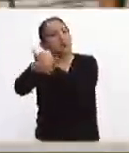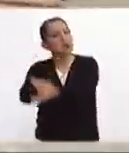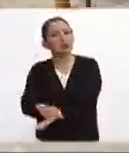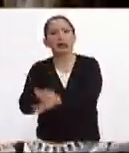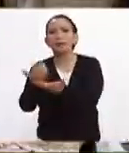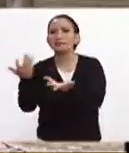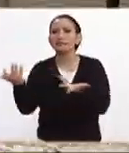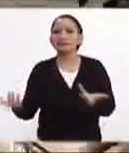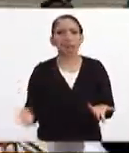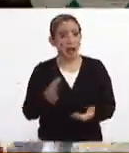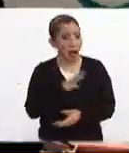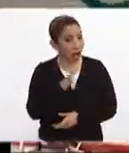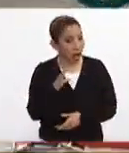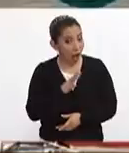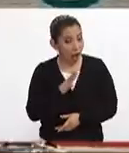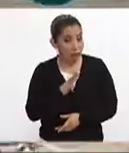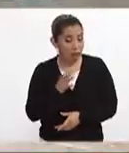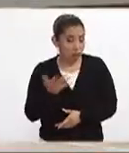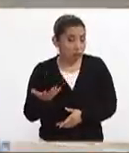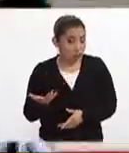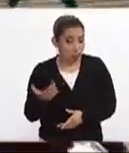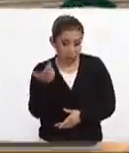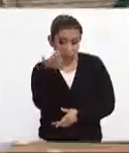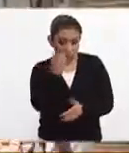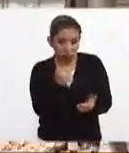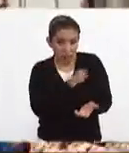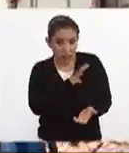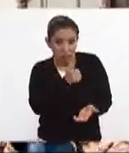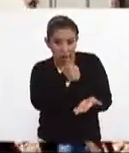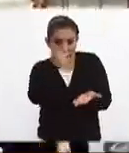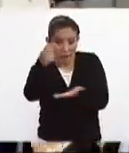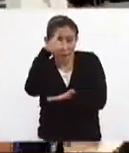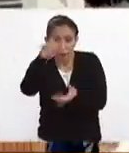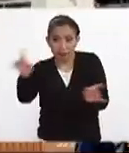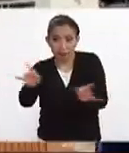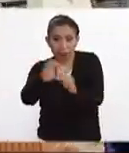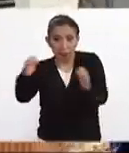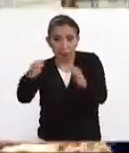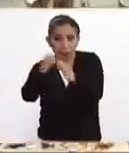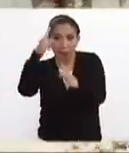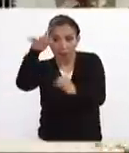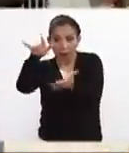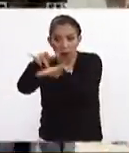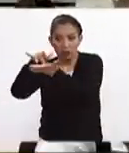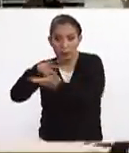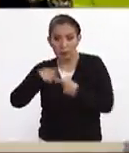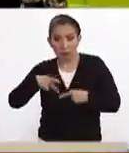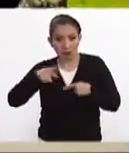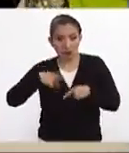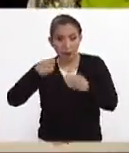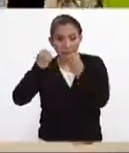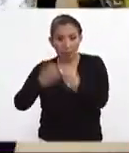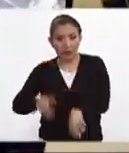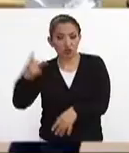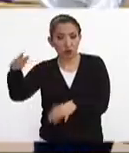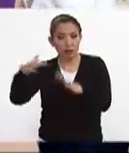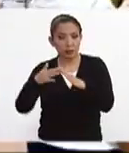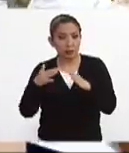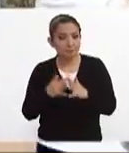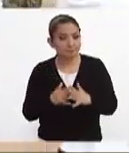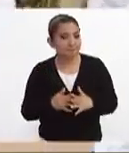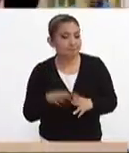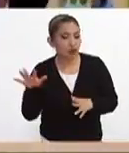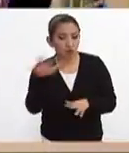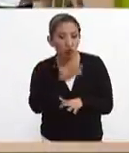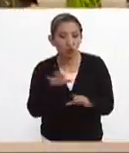seguramente los fondos de desastre listos para poder apoyar a la población que pierda sus viviendas,